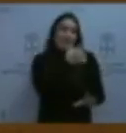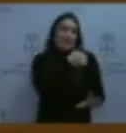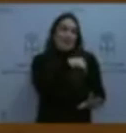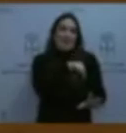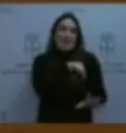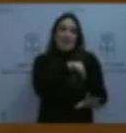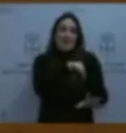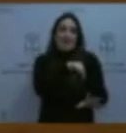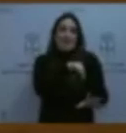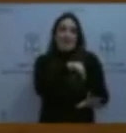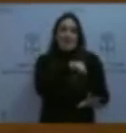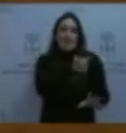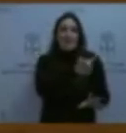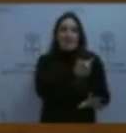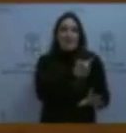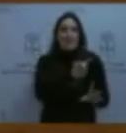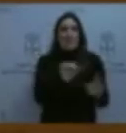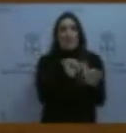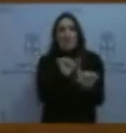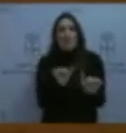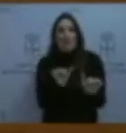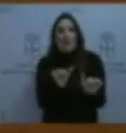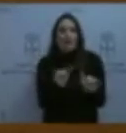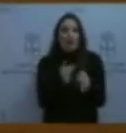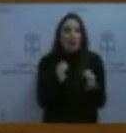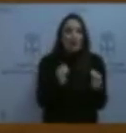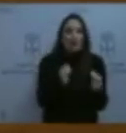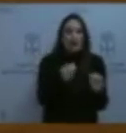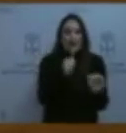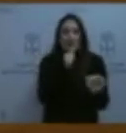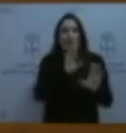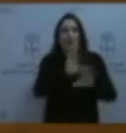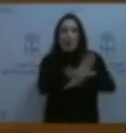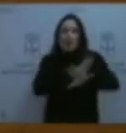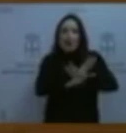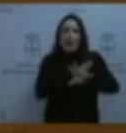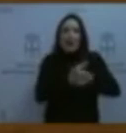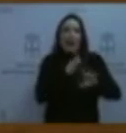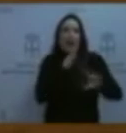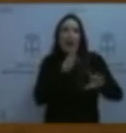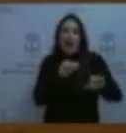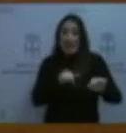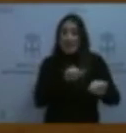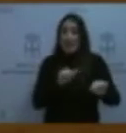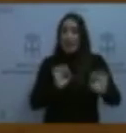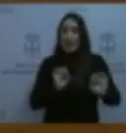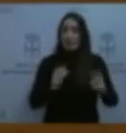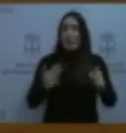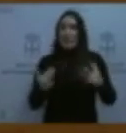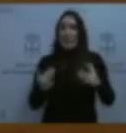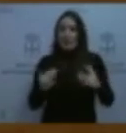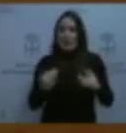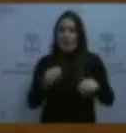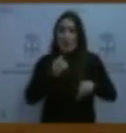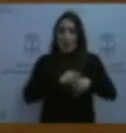activar la vía correspondiente, desde la Consejería, como siempre, les ha entrado la prisa casualmente esta semana. El lunes en Junta de Portavoces